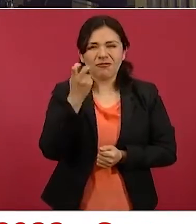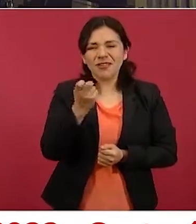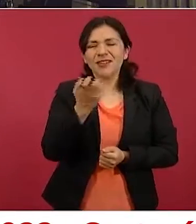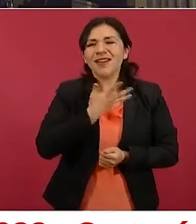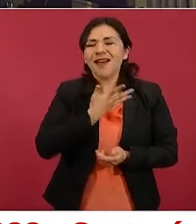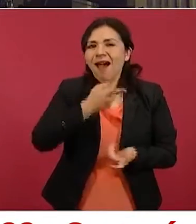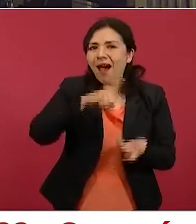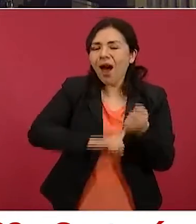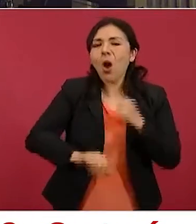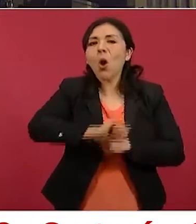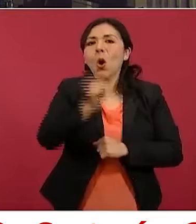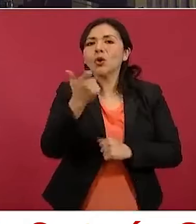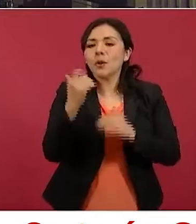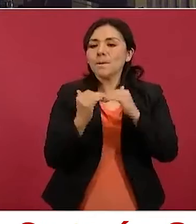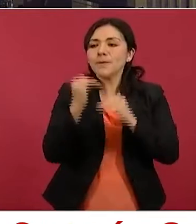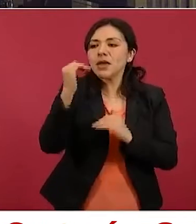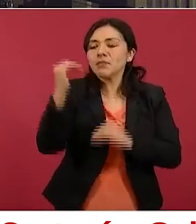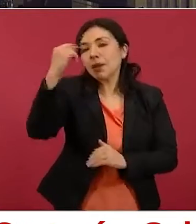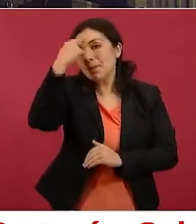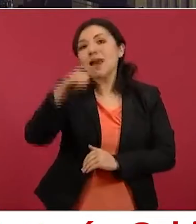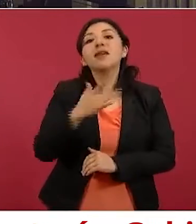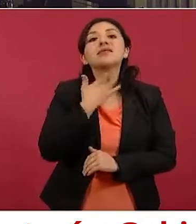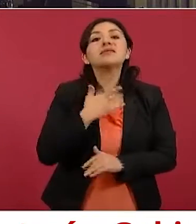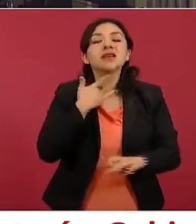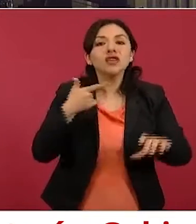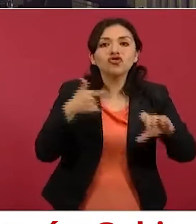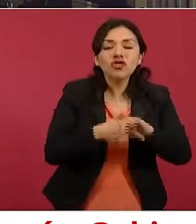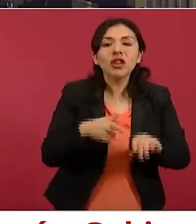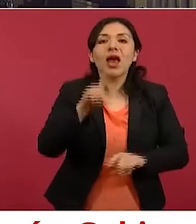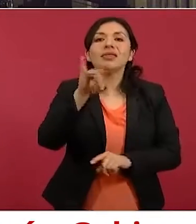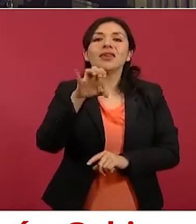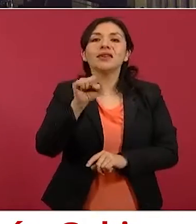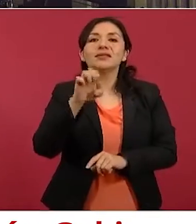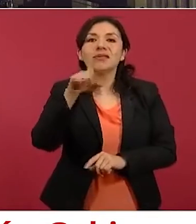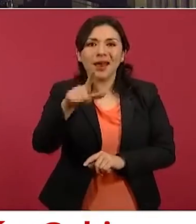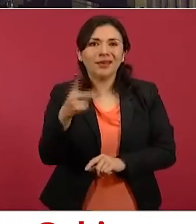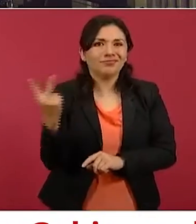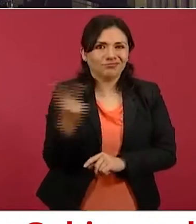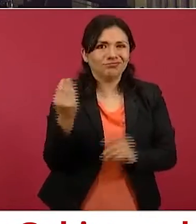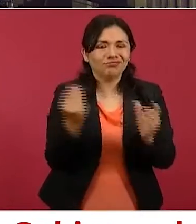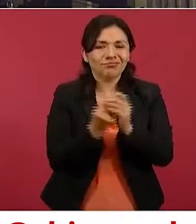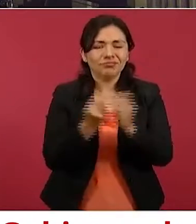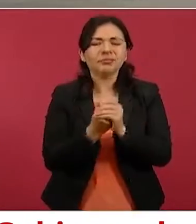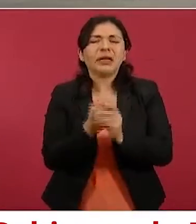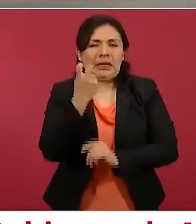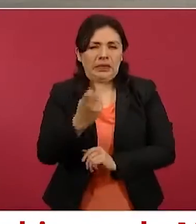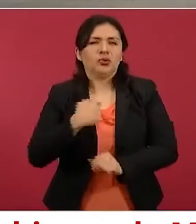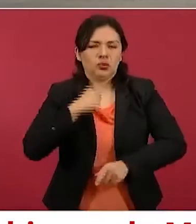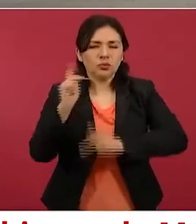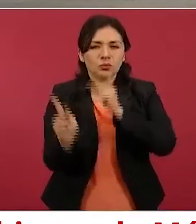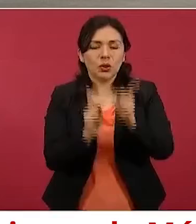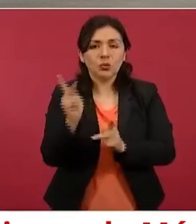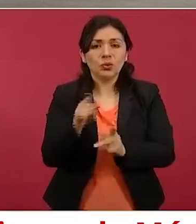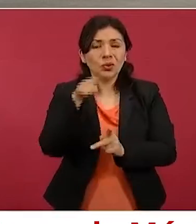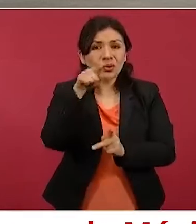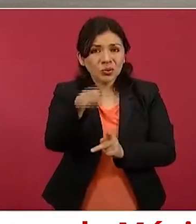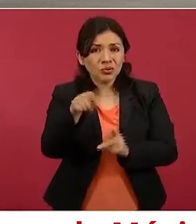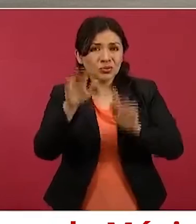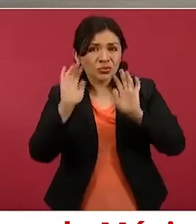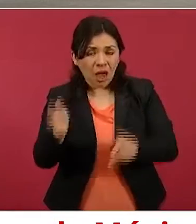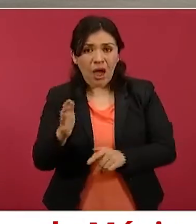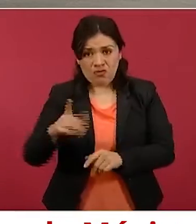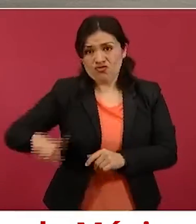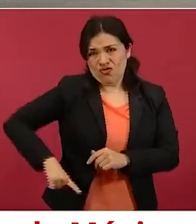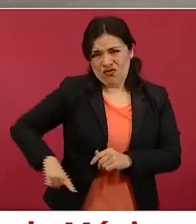el aumento en los precios de los combustibles, la gasolina, el diésel en particular. Preguntarle, señor presidente, si ya tiene su